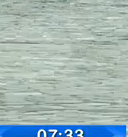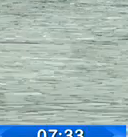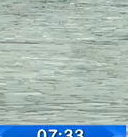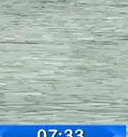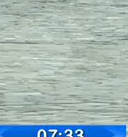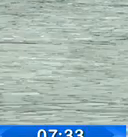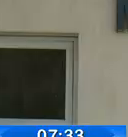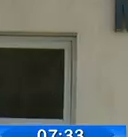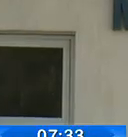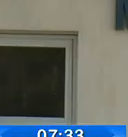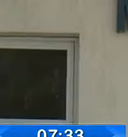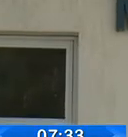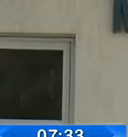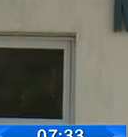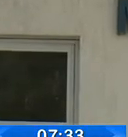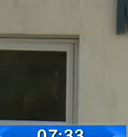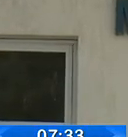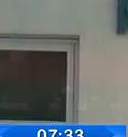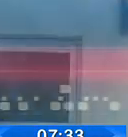más.